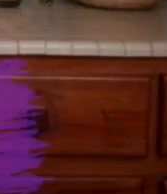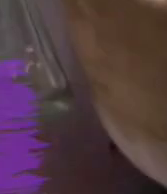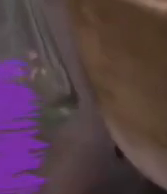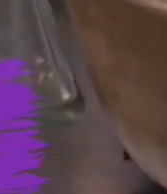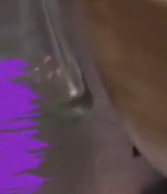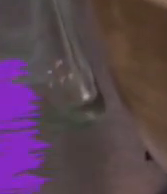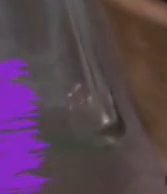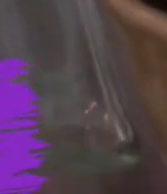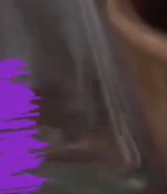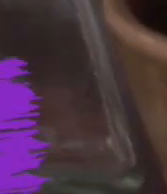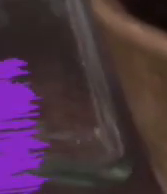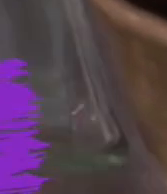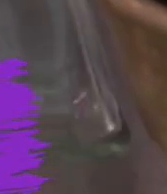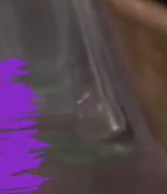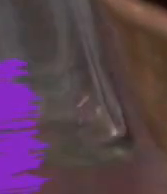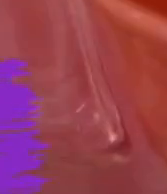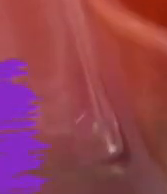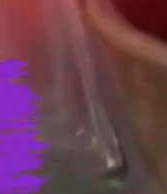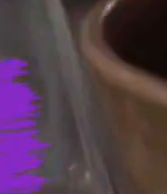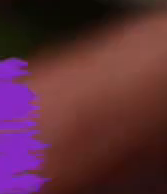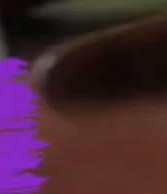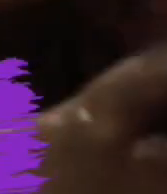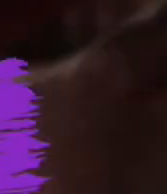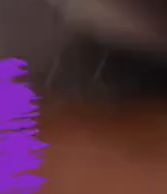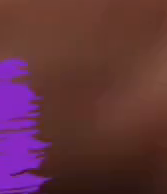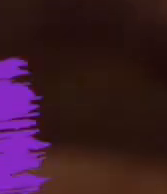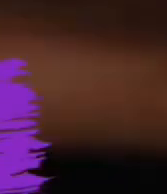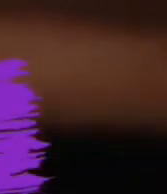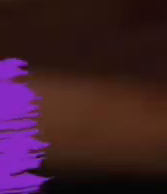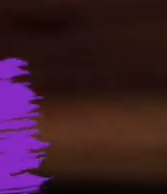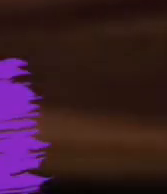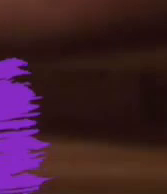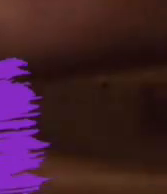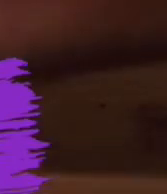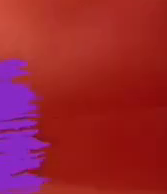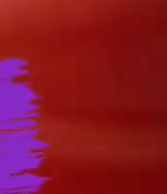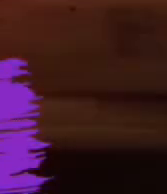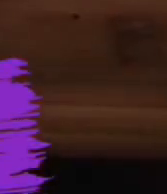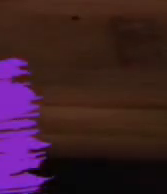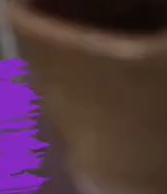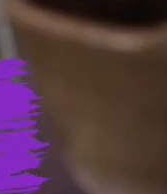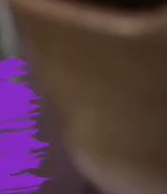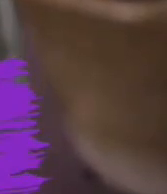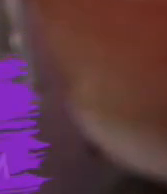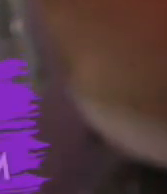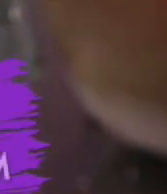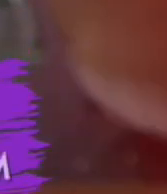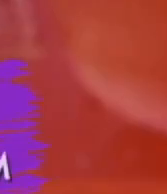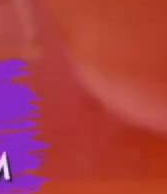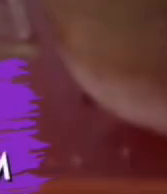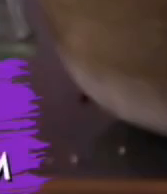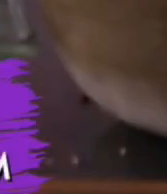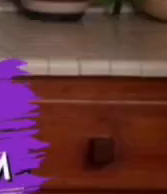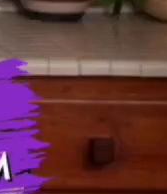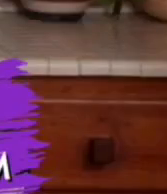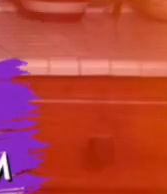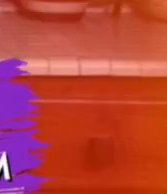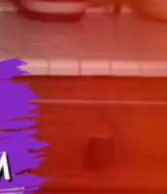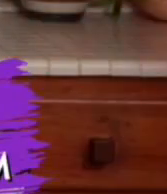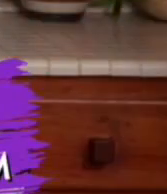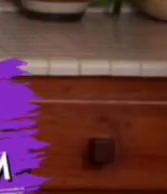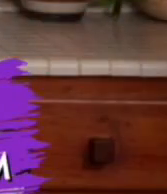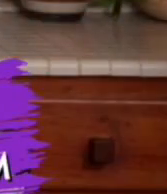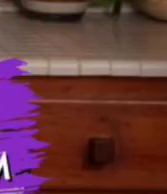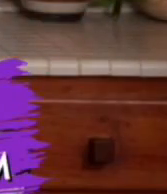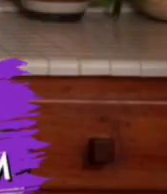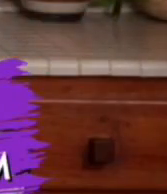ajitos Vamos a ponerle solamente unas gotitas de limón Dolores canta Con sabor